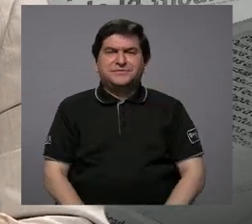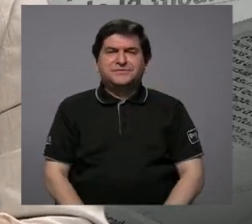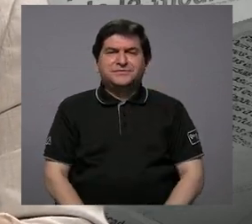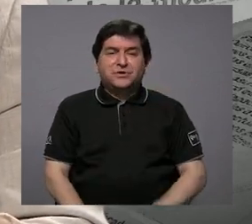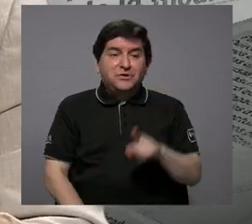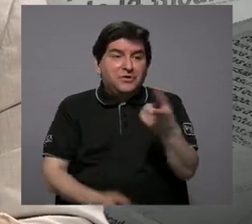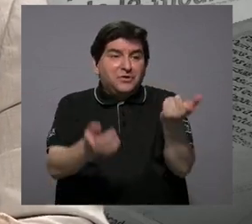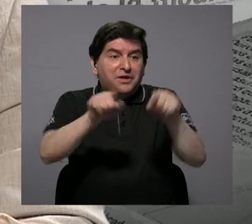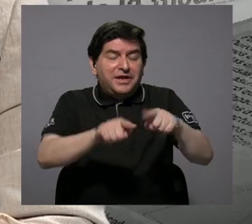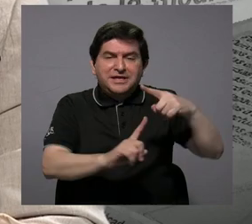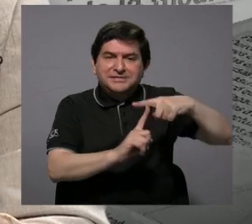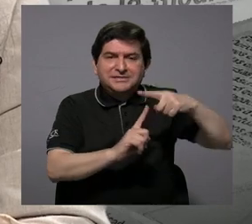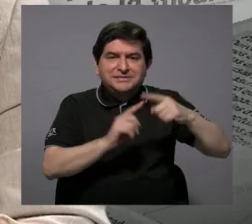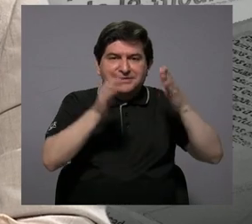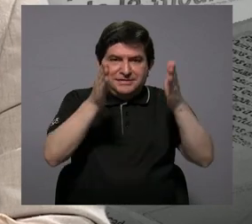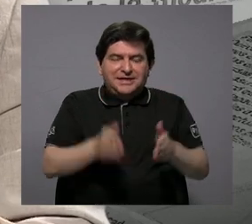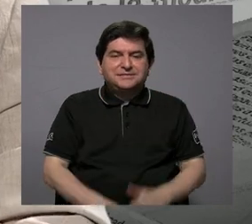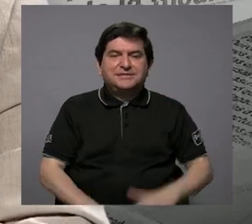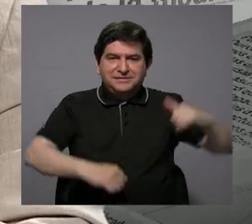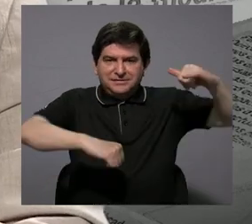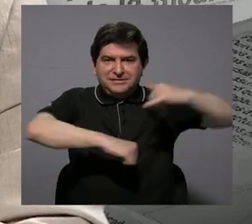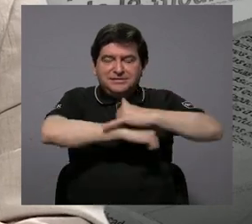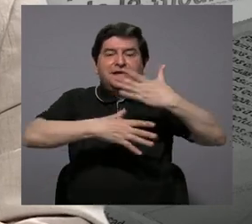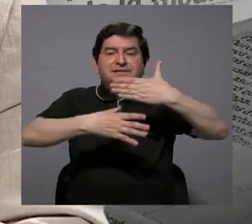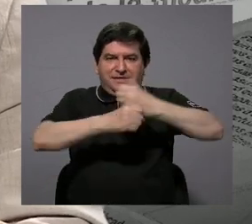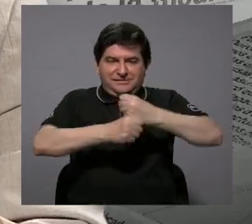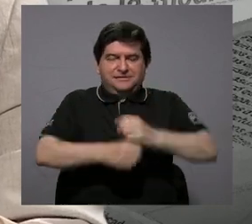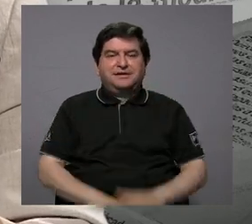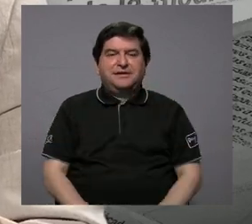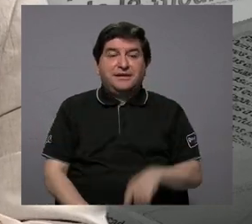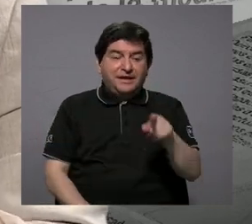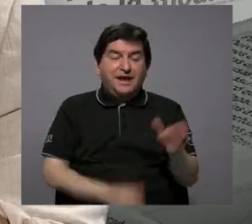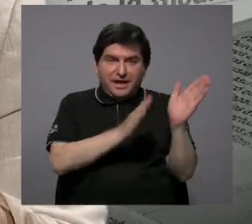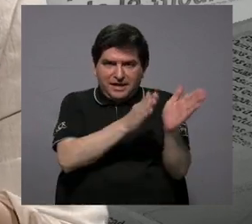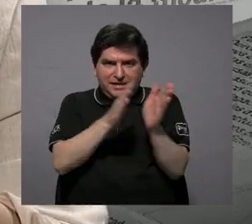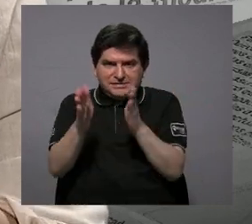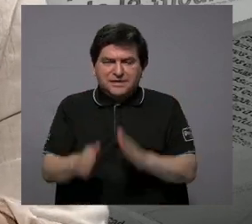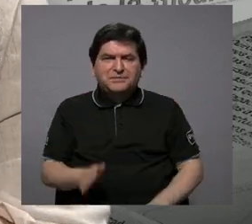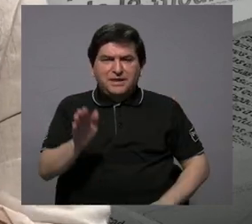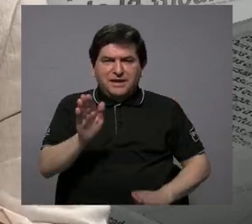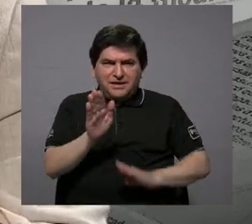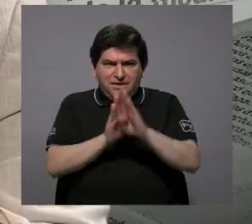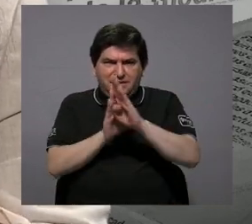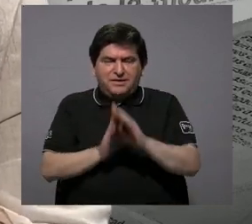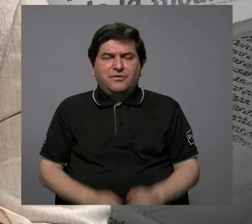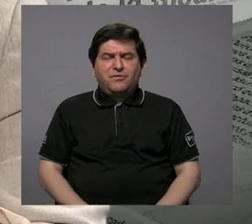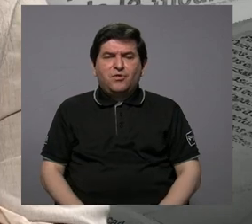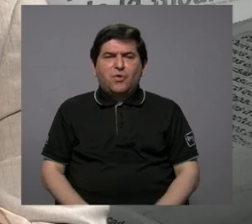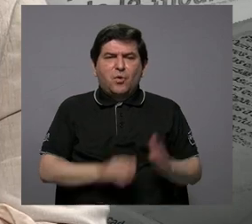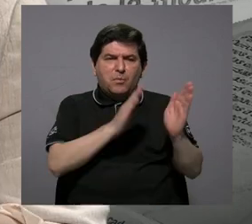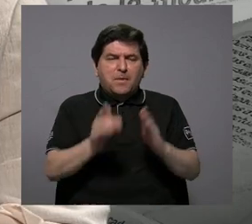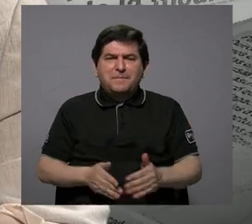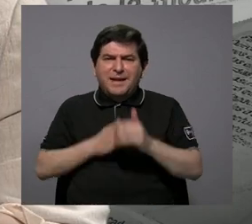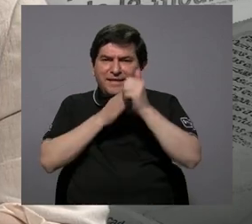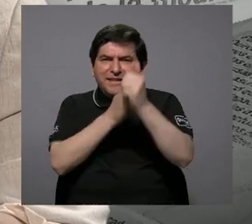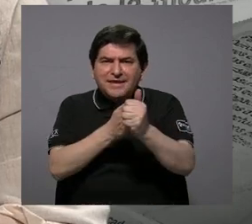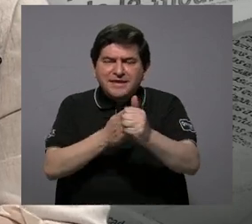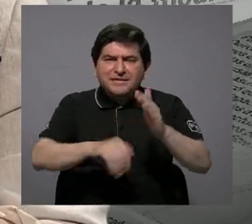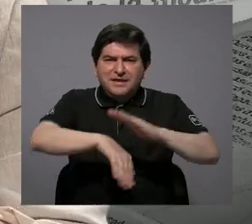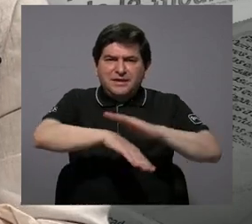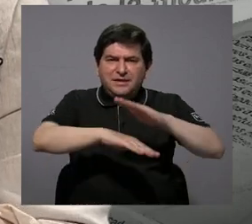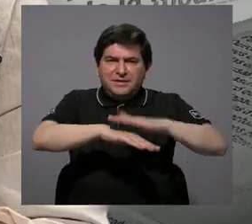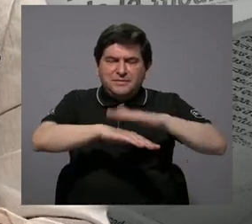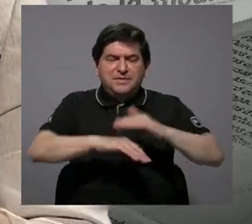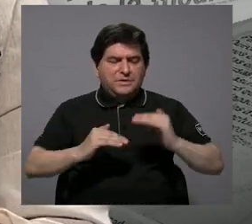los, en este caso los taxistas del aeropuerto están dando, sino que este plan que se desarrolla, este piloto, permite